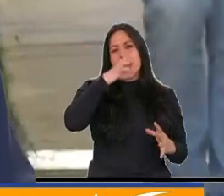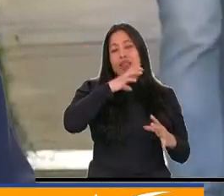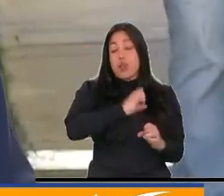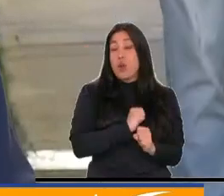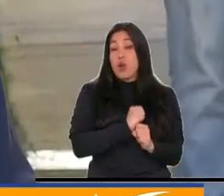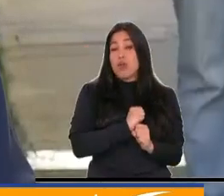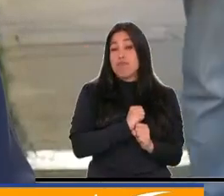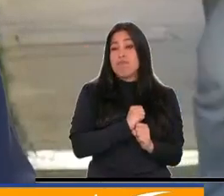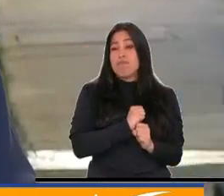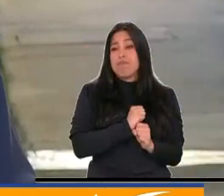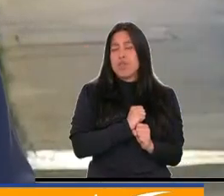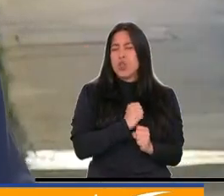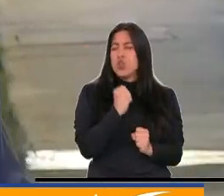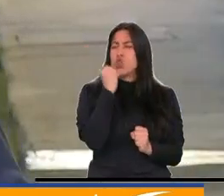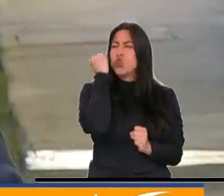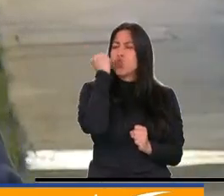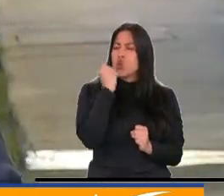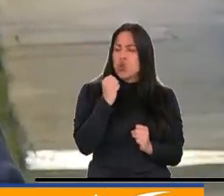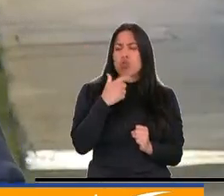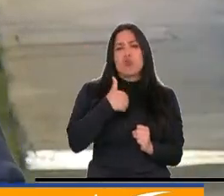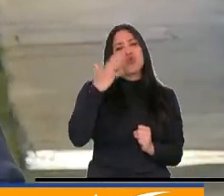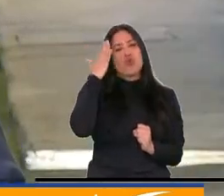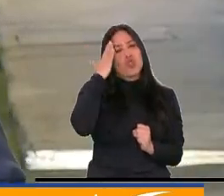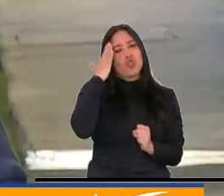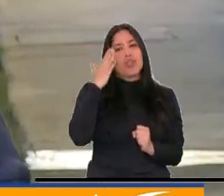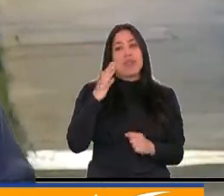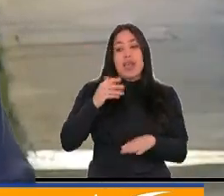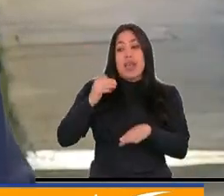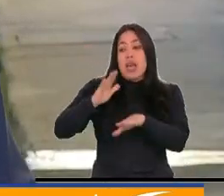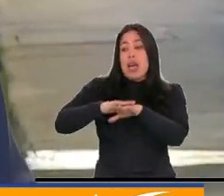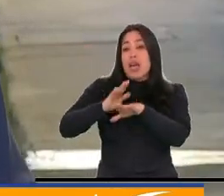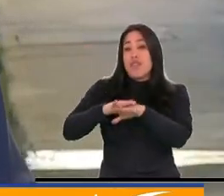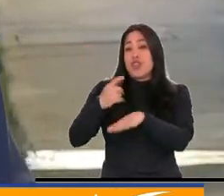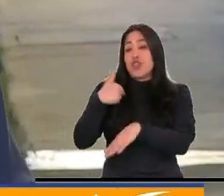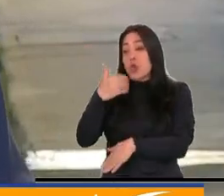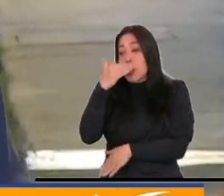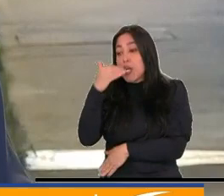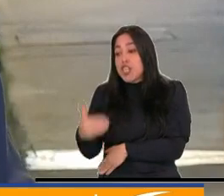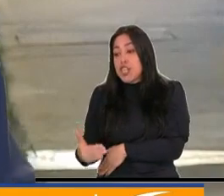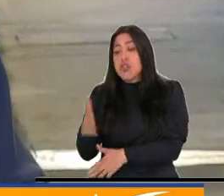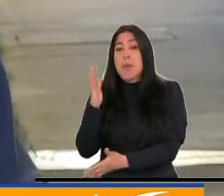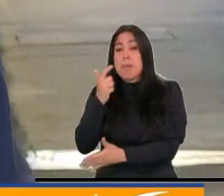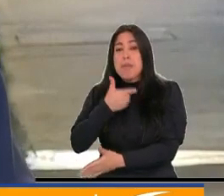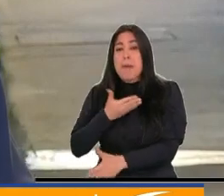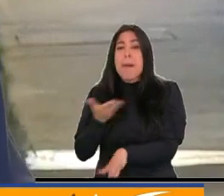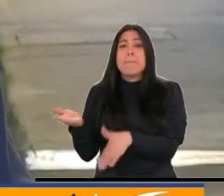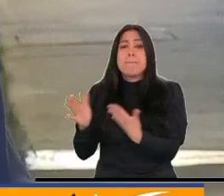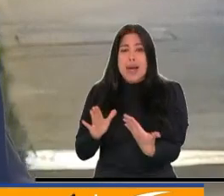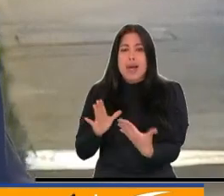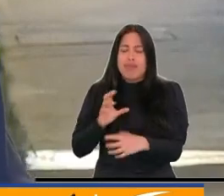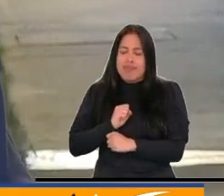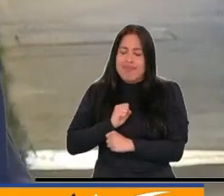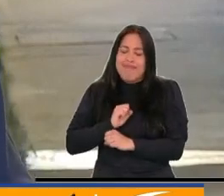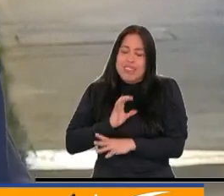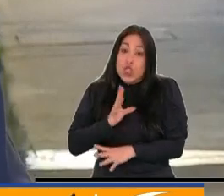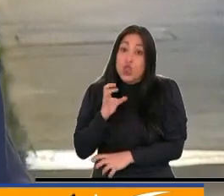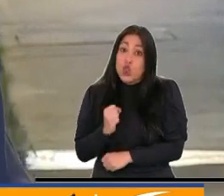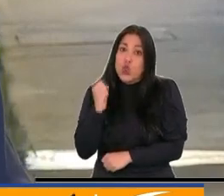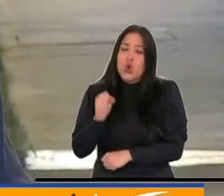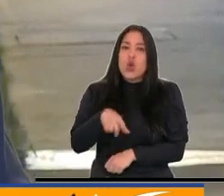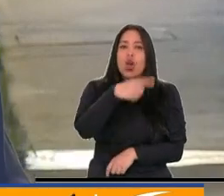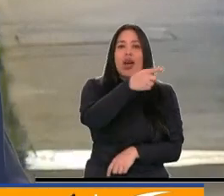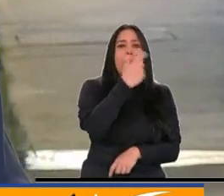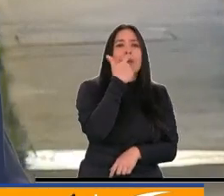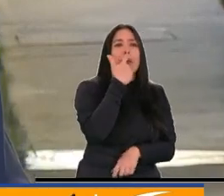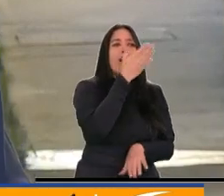inmenso, yo perdí a mi madre estando pequeño, y ellos pierden ahora a su